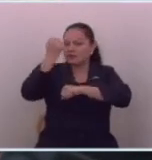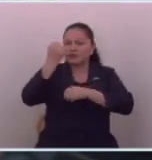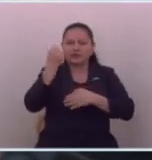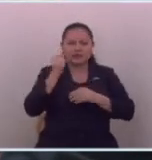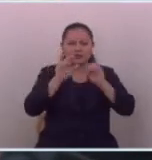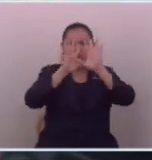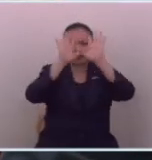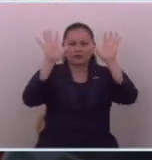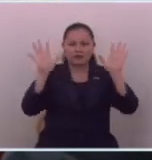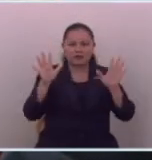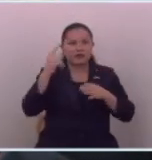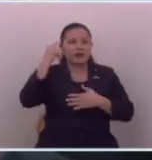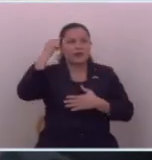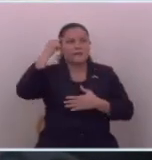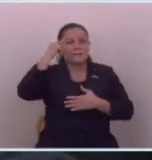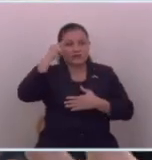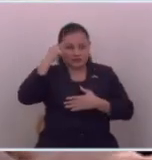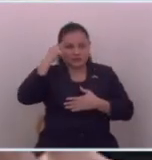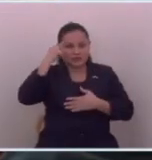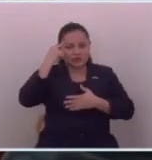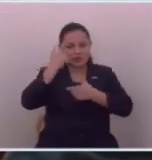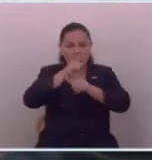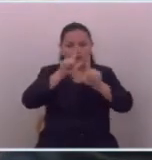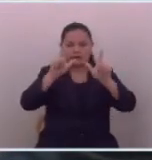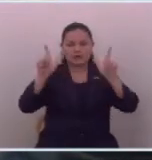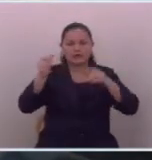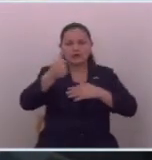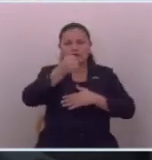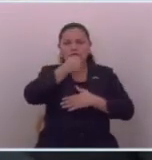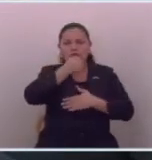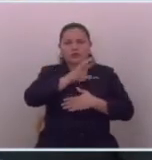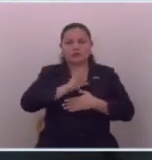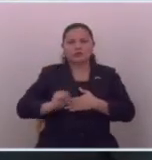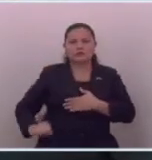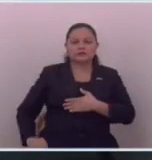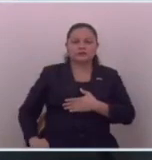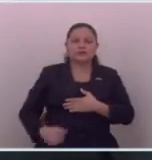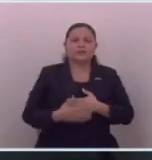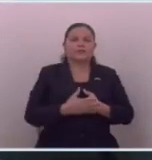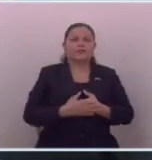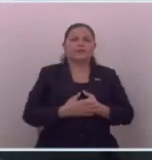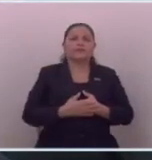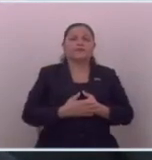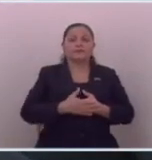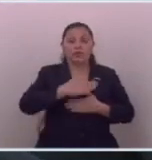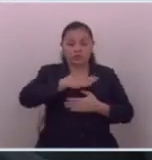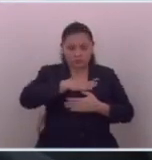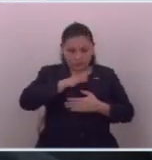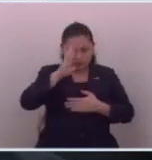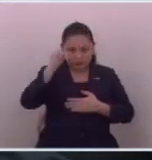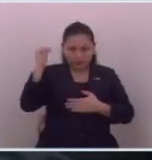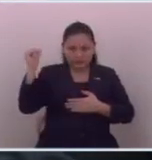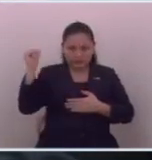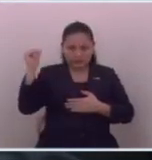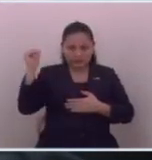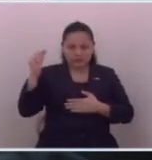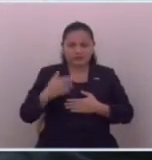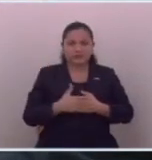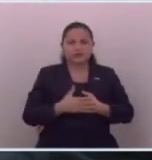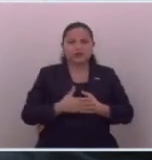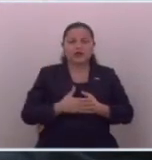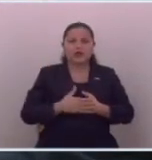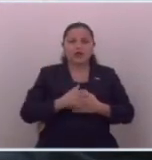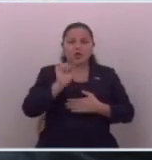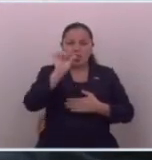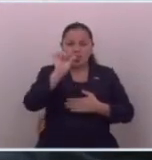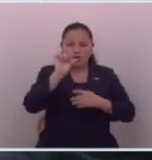cómo se ha pensado la libertad de prensa en El Salvador. En nuestro país, un